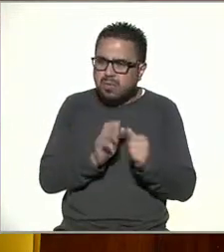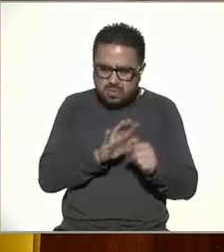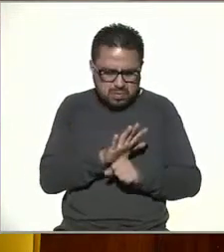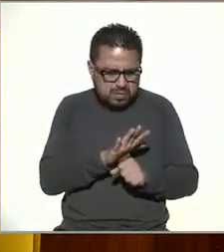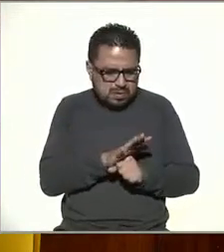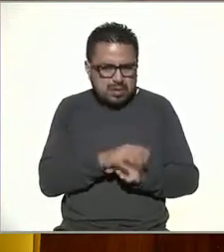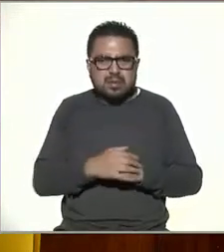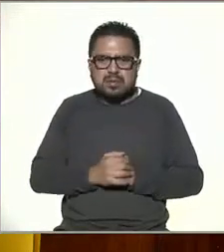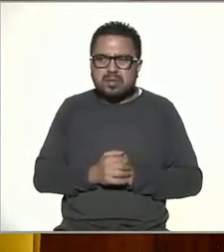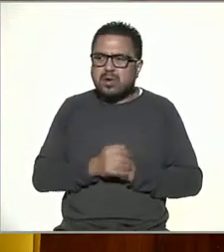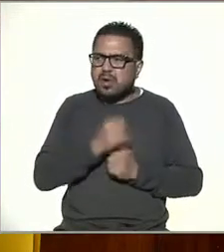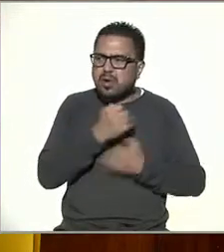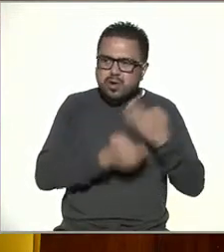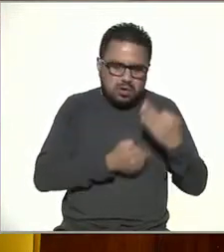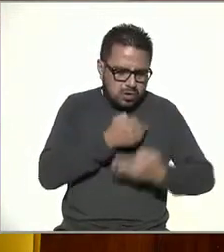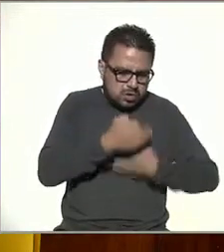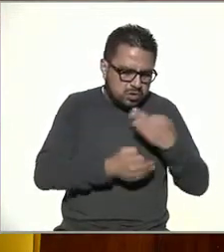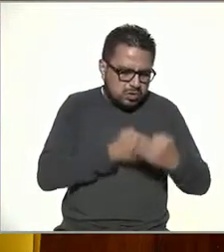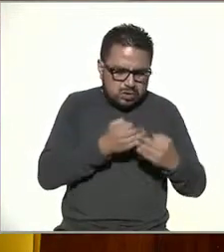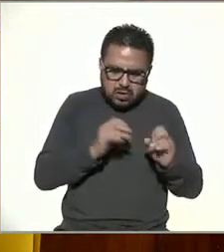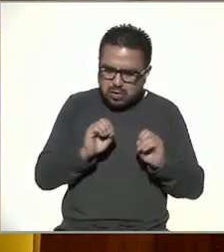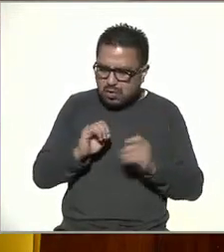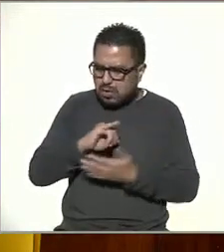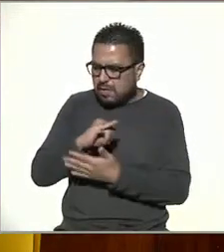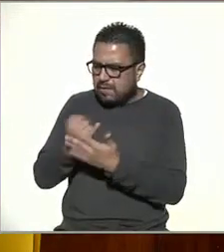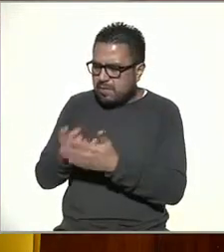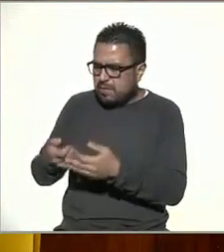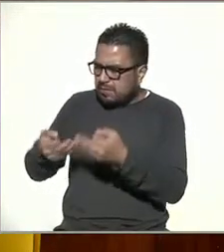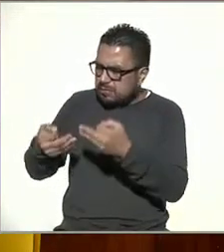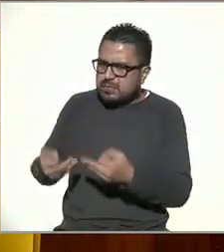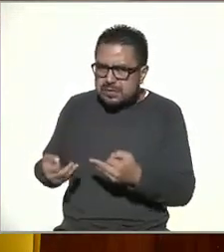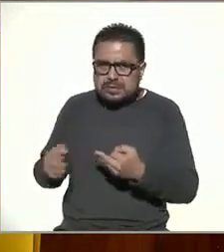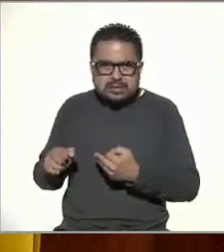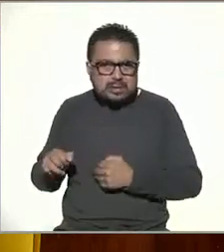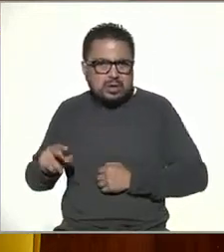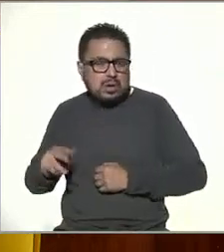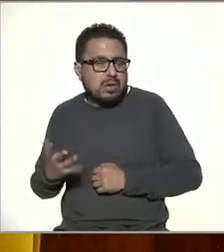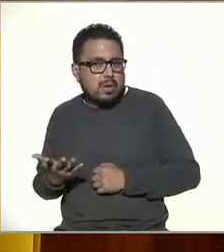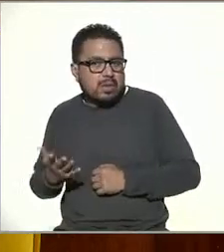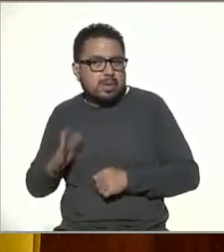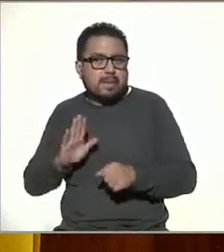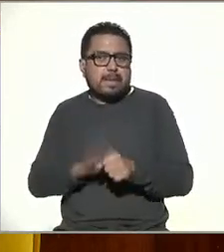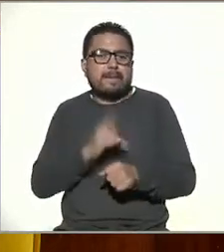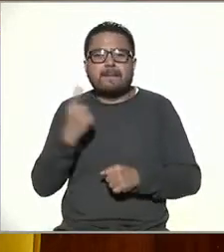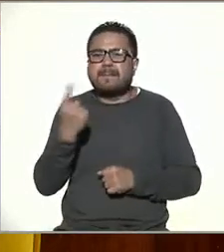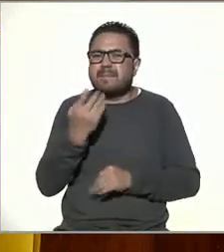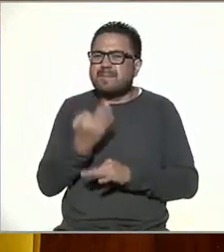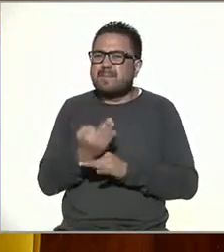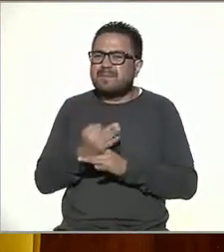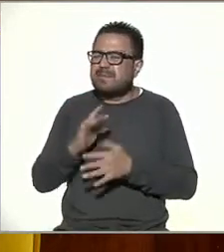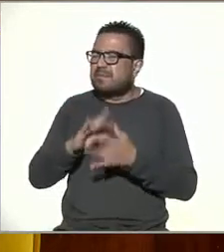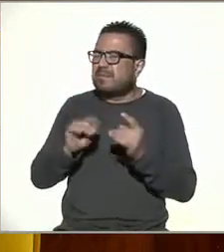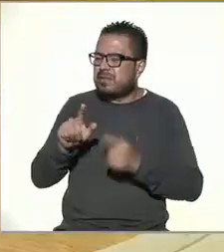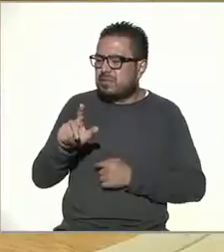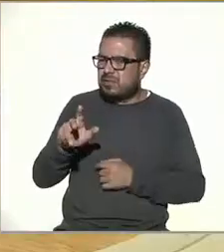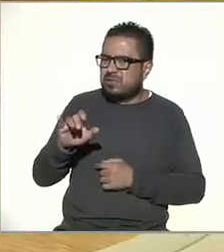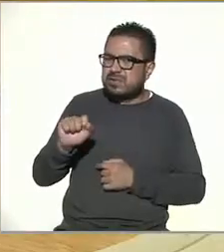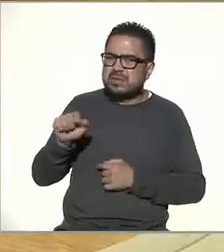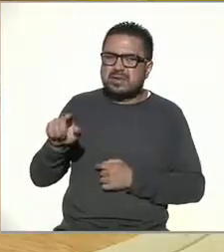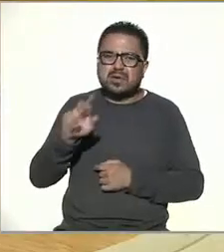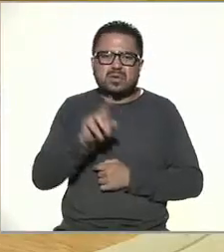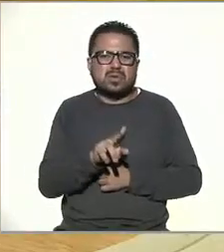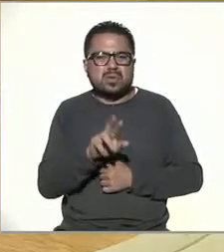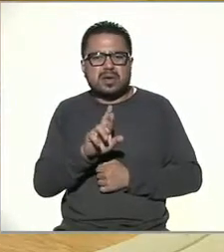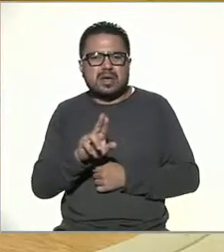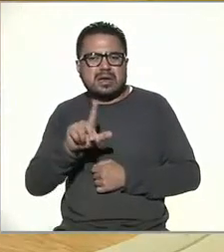noticias o la información verdadera o no porque ahorita que decía Luis Ángel el URL